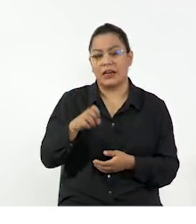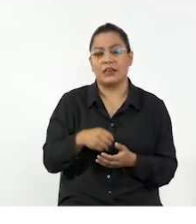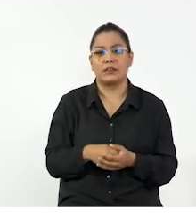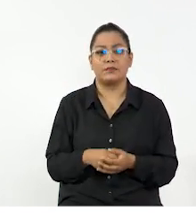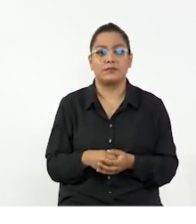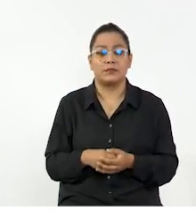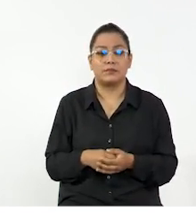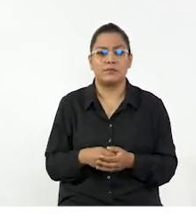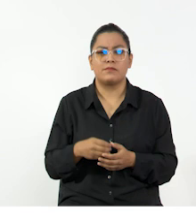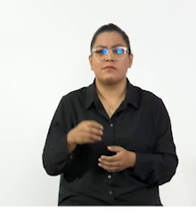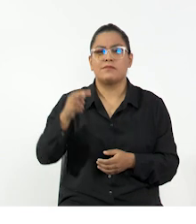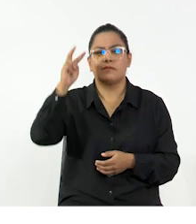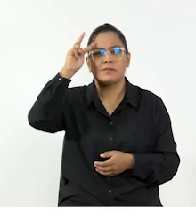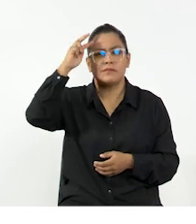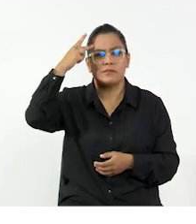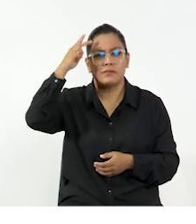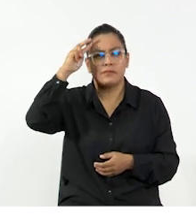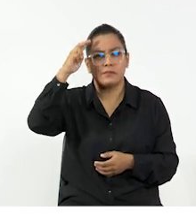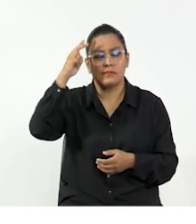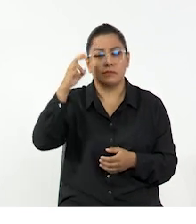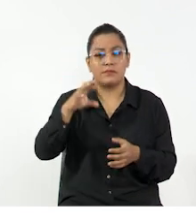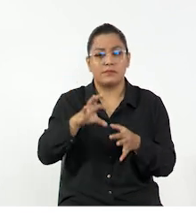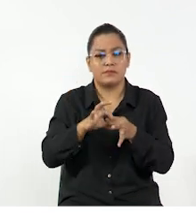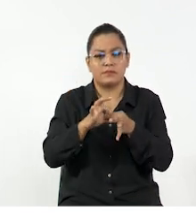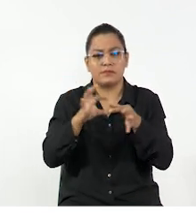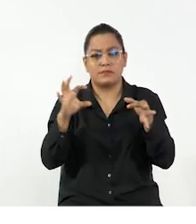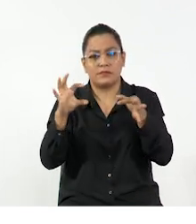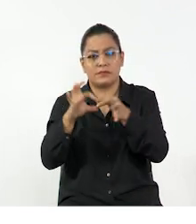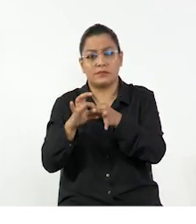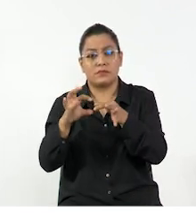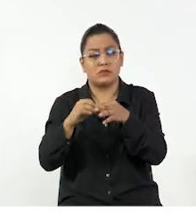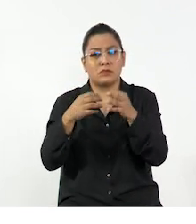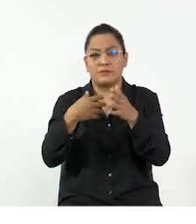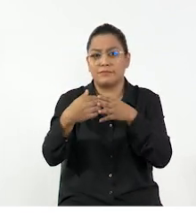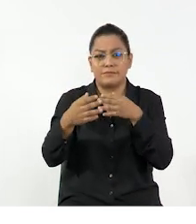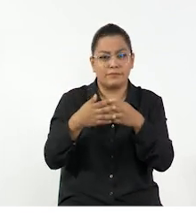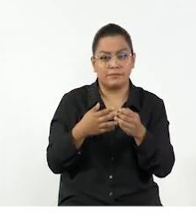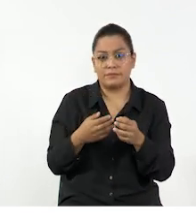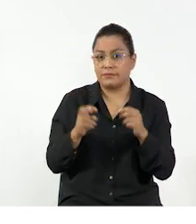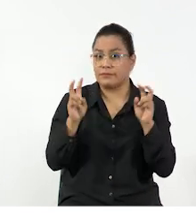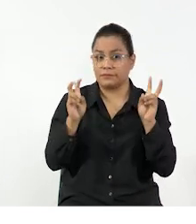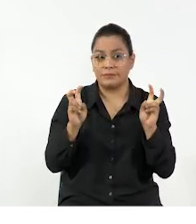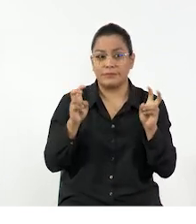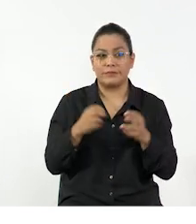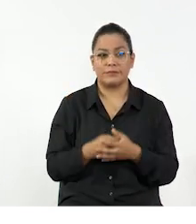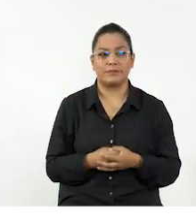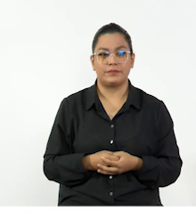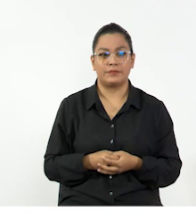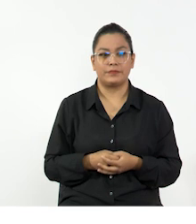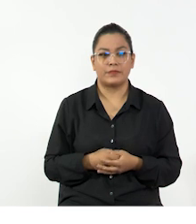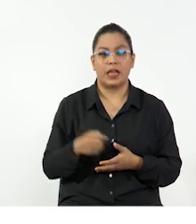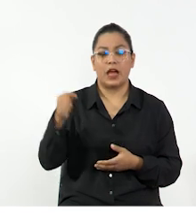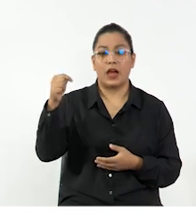resistencia por corriente. Estas magnitudes se derivan de otras magnitudes sin importar su naturaleza.